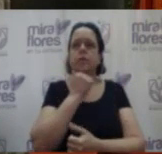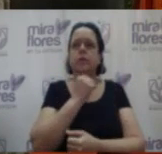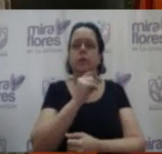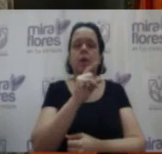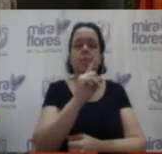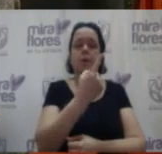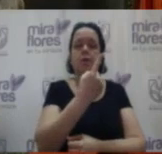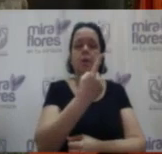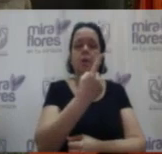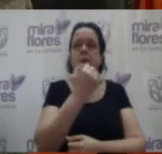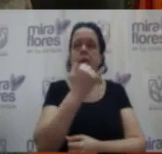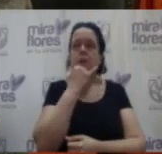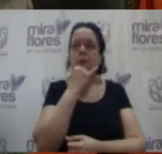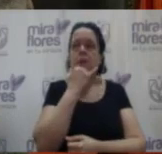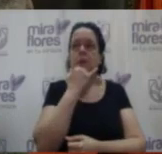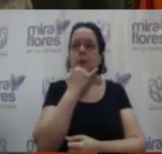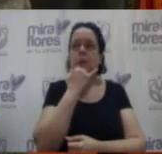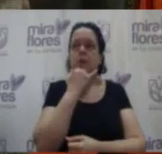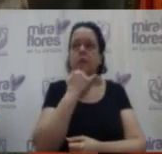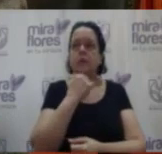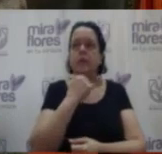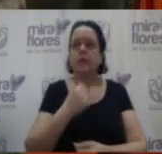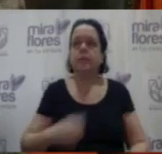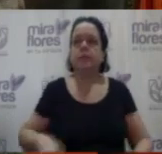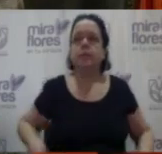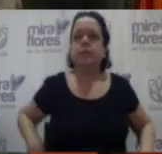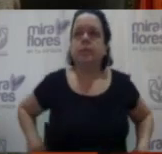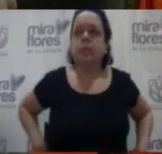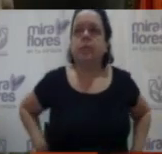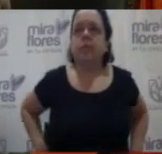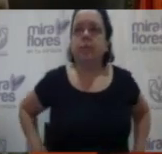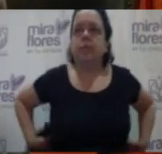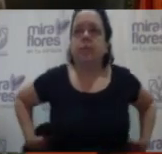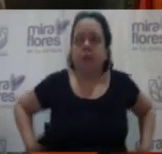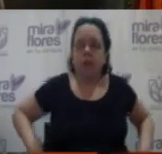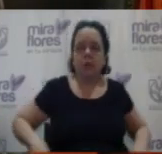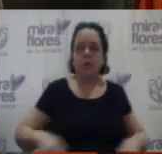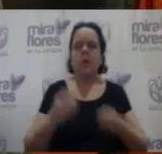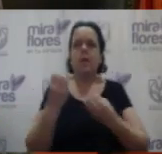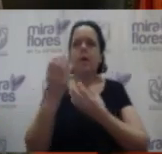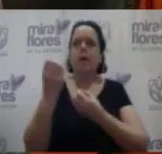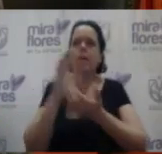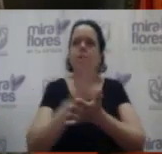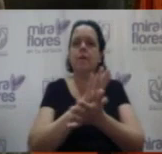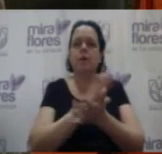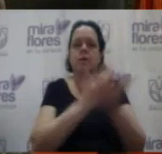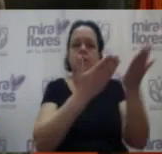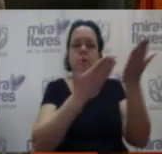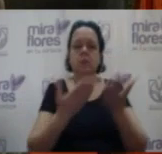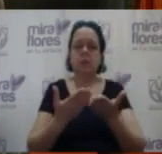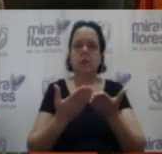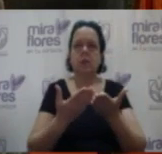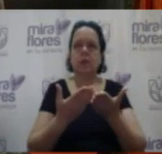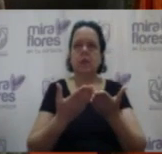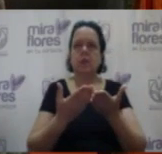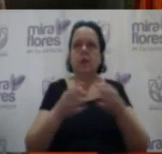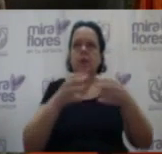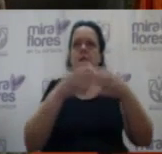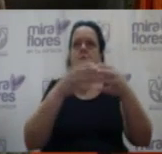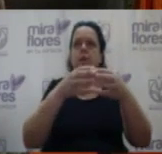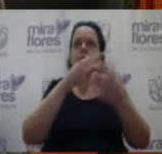el error con el informe que emite Central de Alerta Miraflores